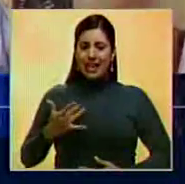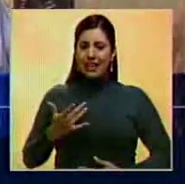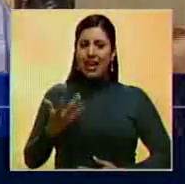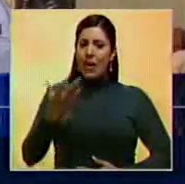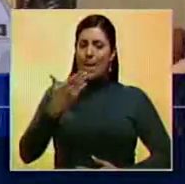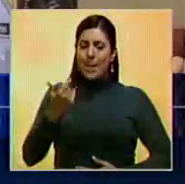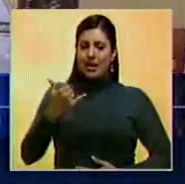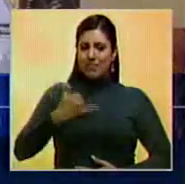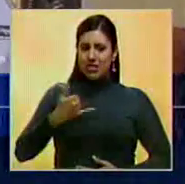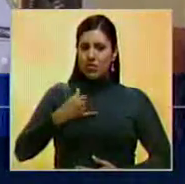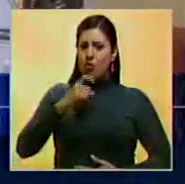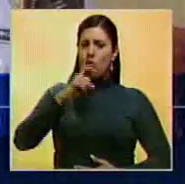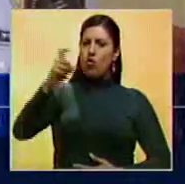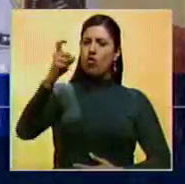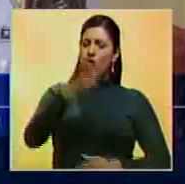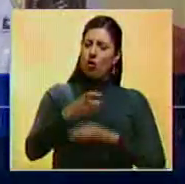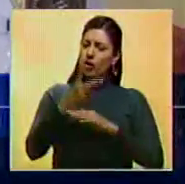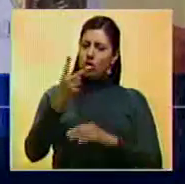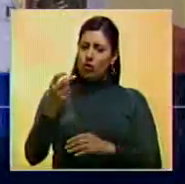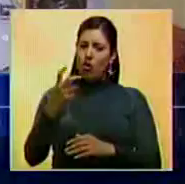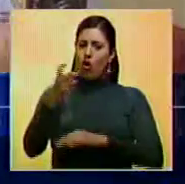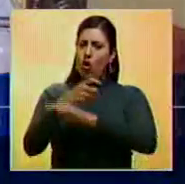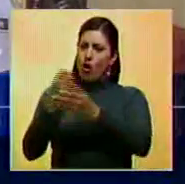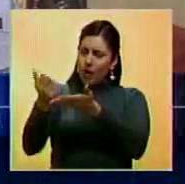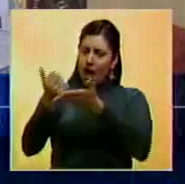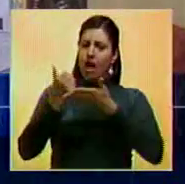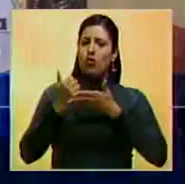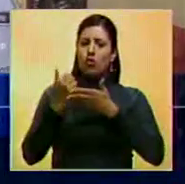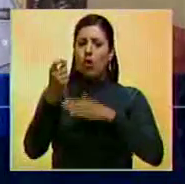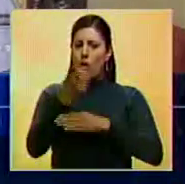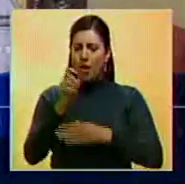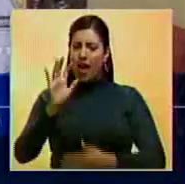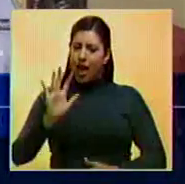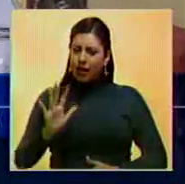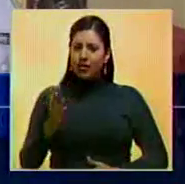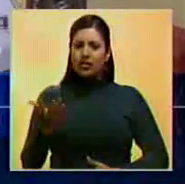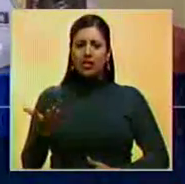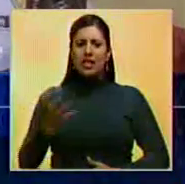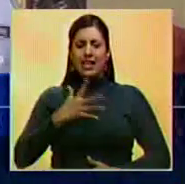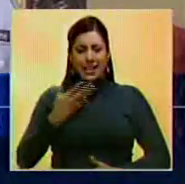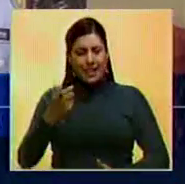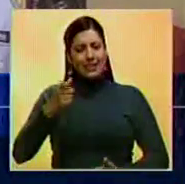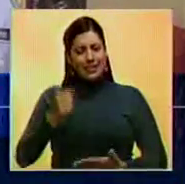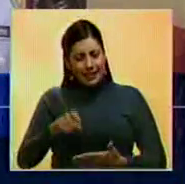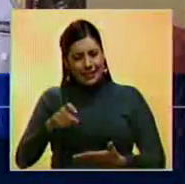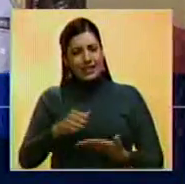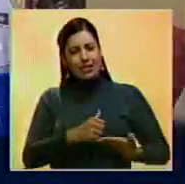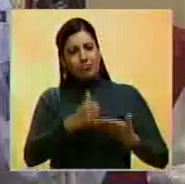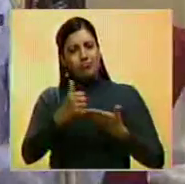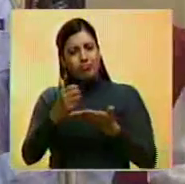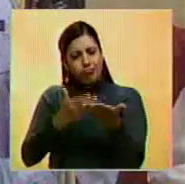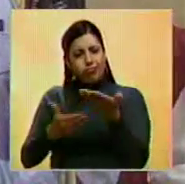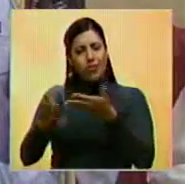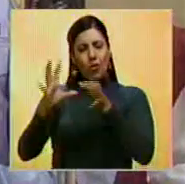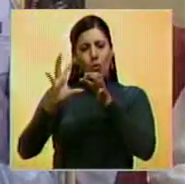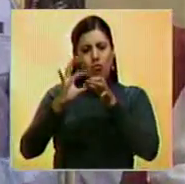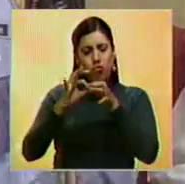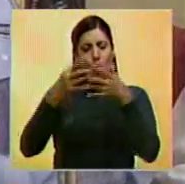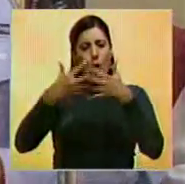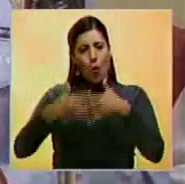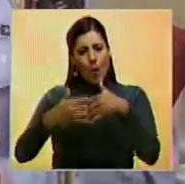tiene de enemigo al gobierno. Por el contrario, tiene de aliado al gobierno que quiere, que necesita de la alianza con los